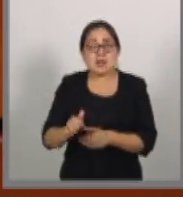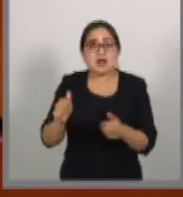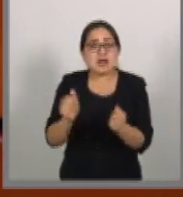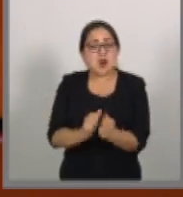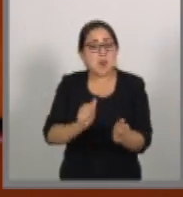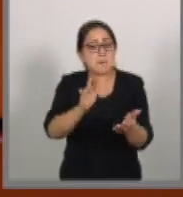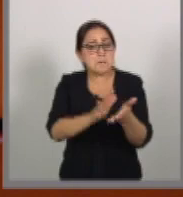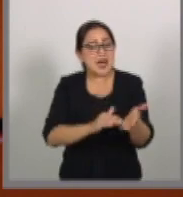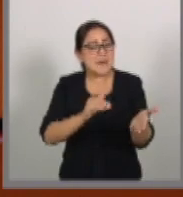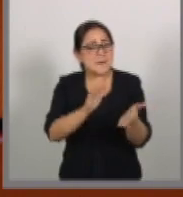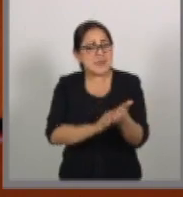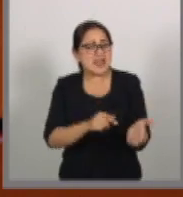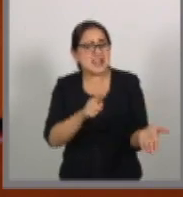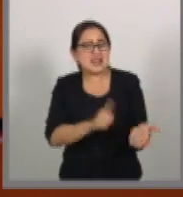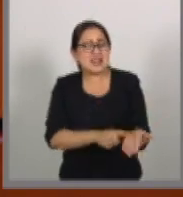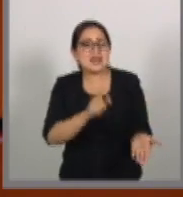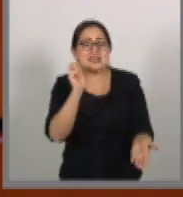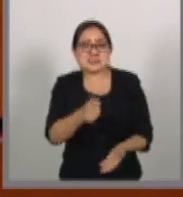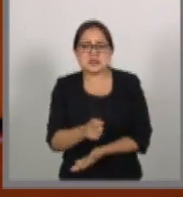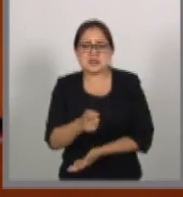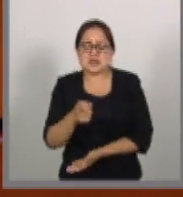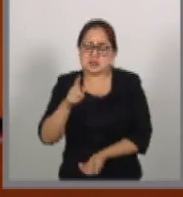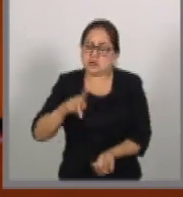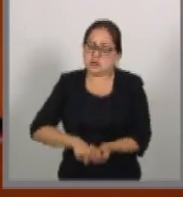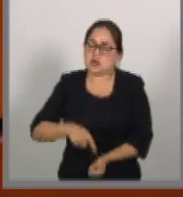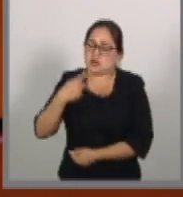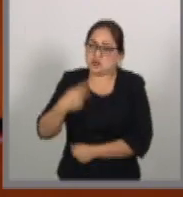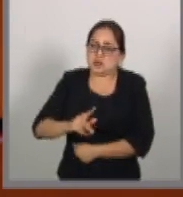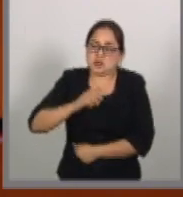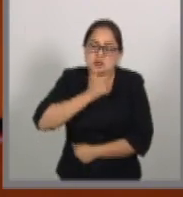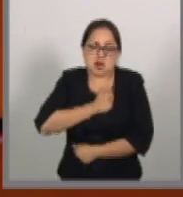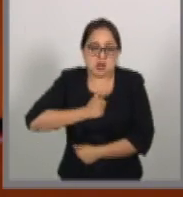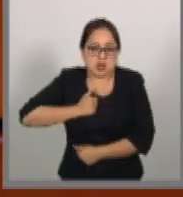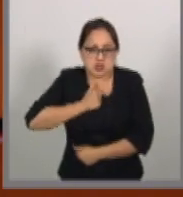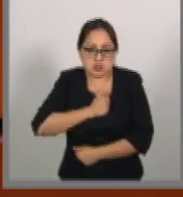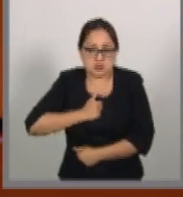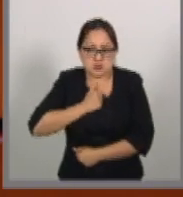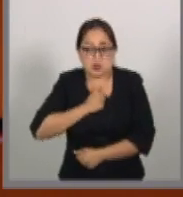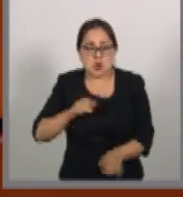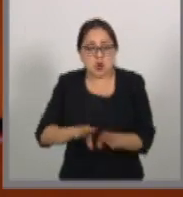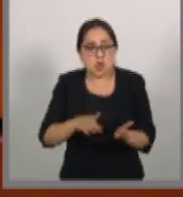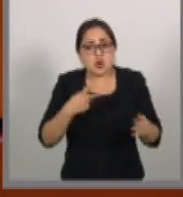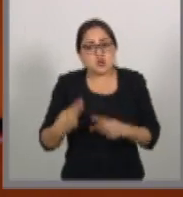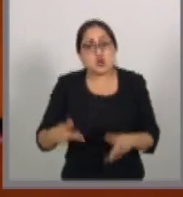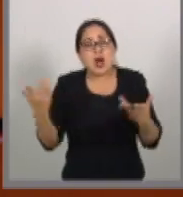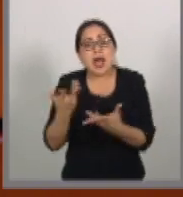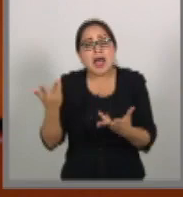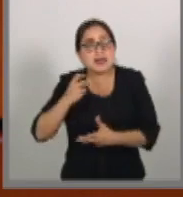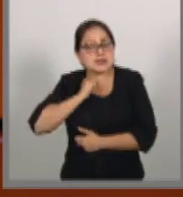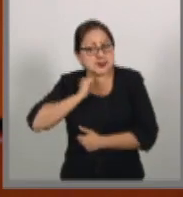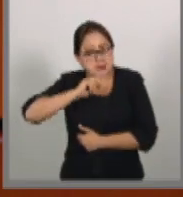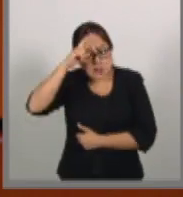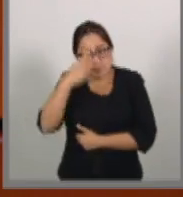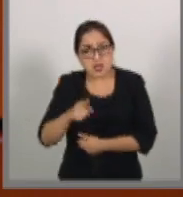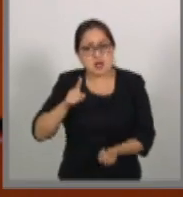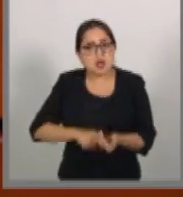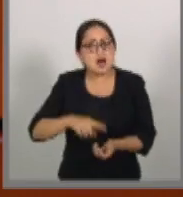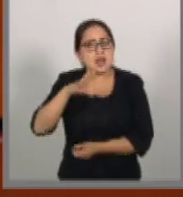verdaderamente lamentable por parte del Senado de la República, que tiene